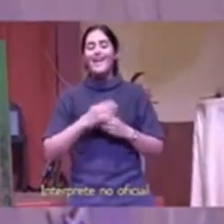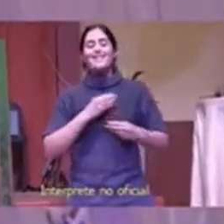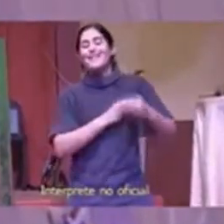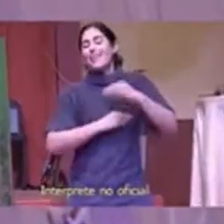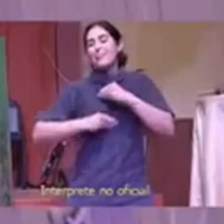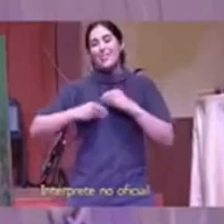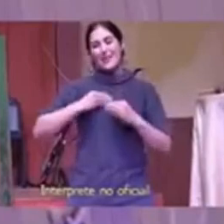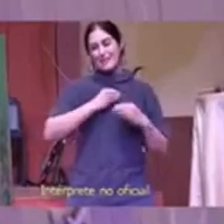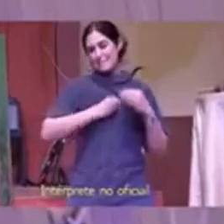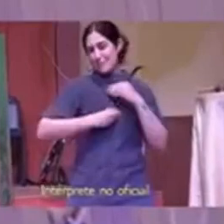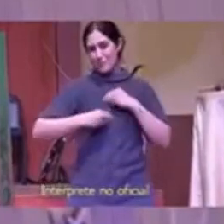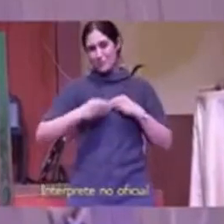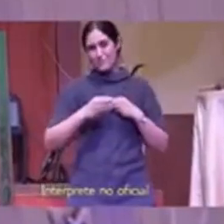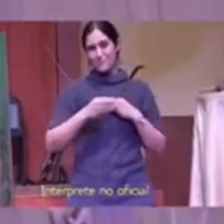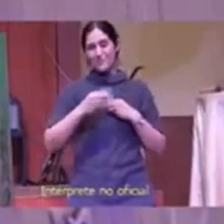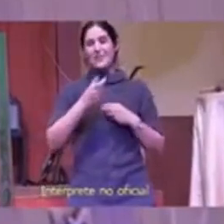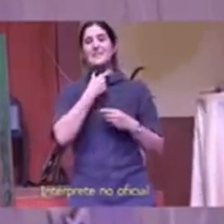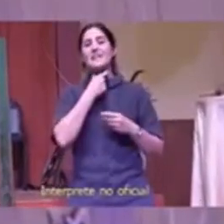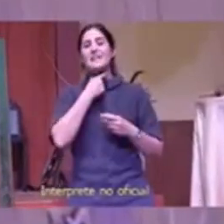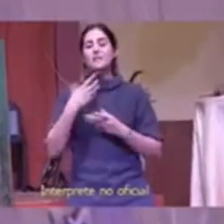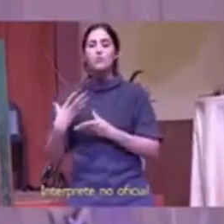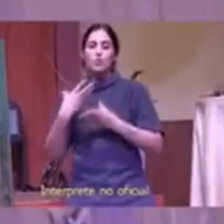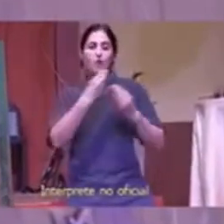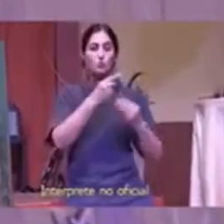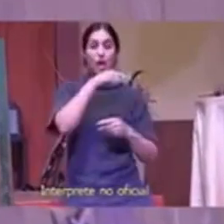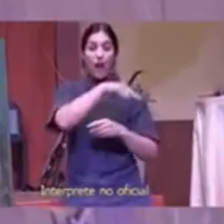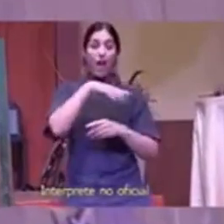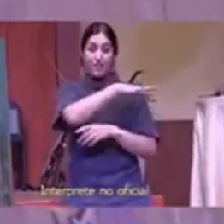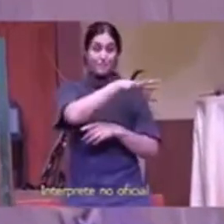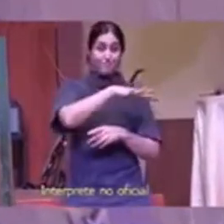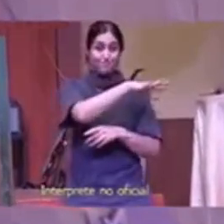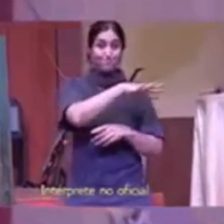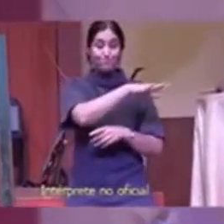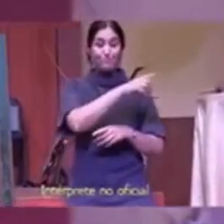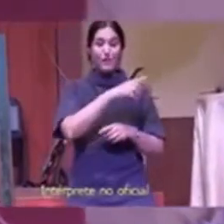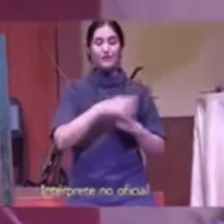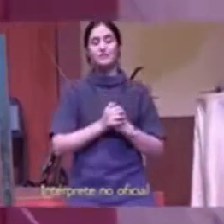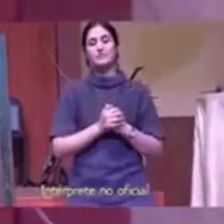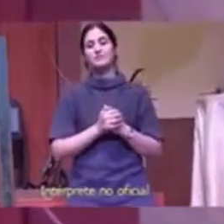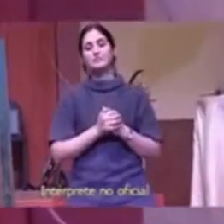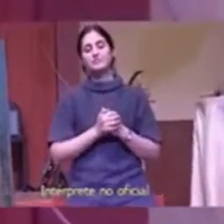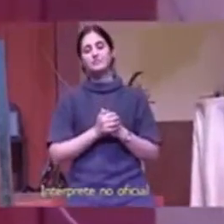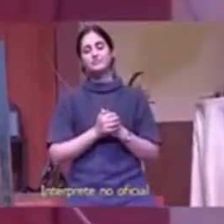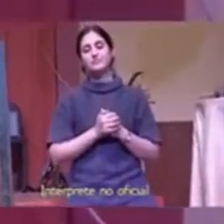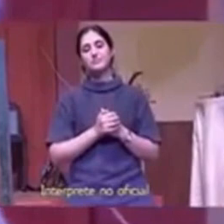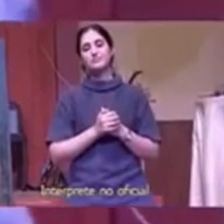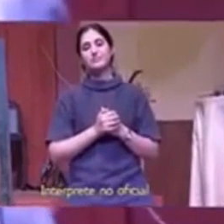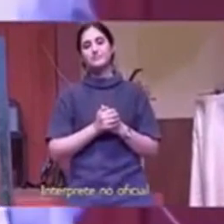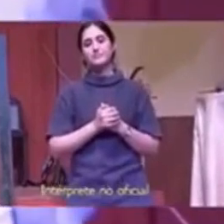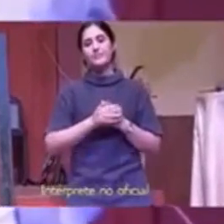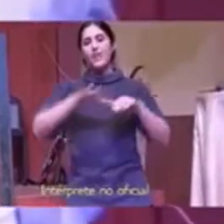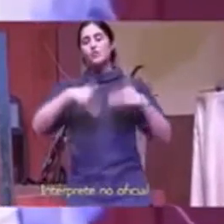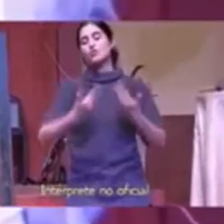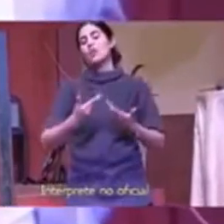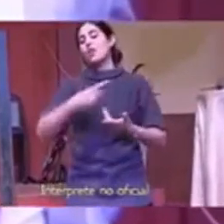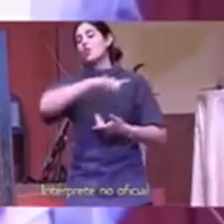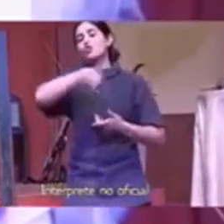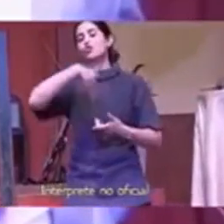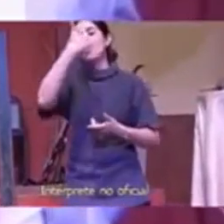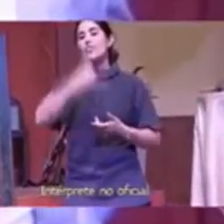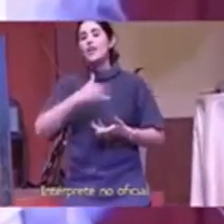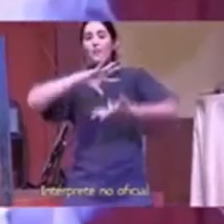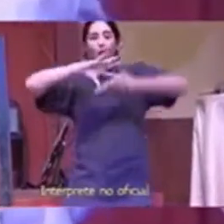pobre es un corazón hermoso de hecho tenemos estrategias para